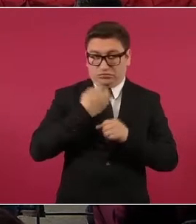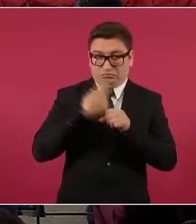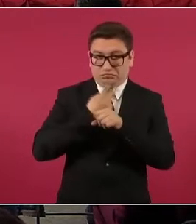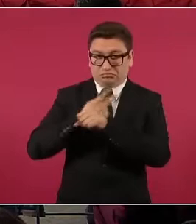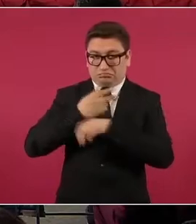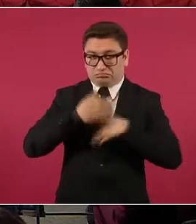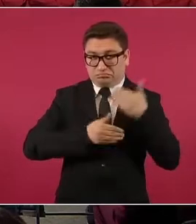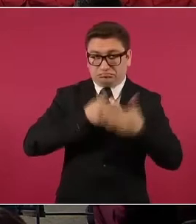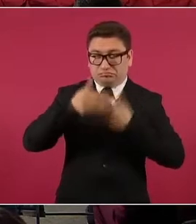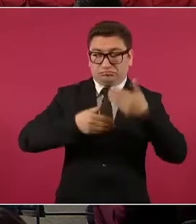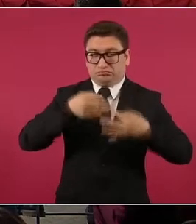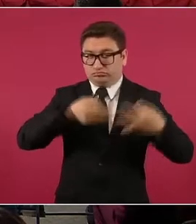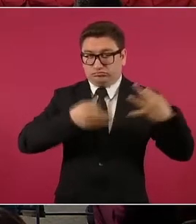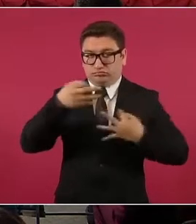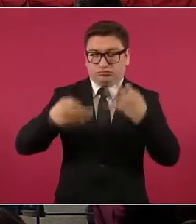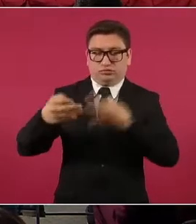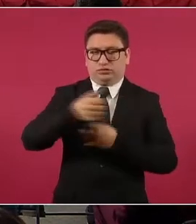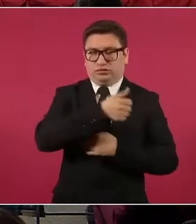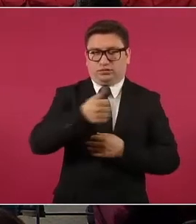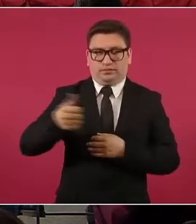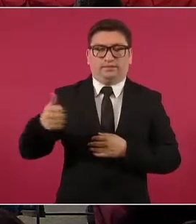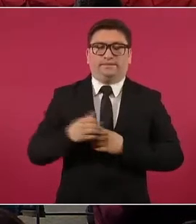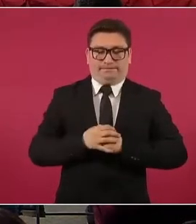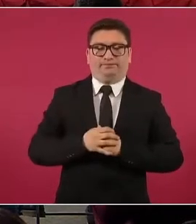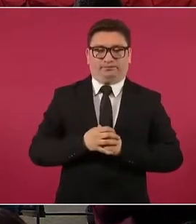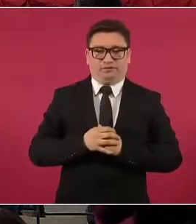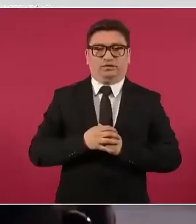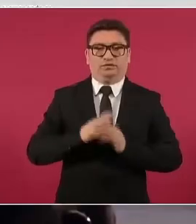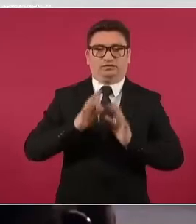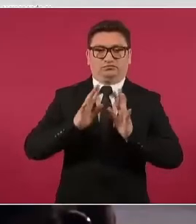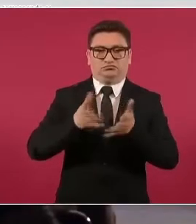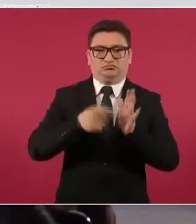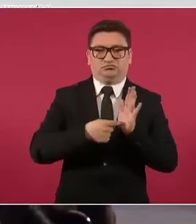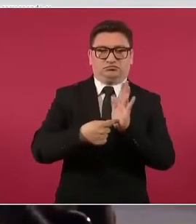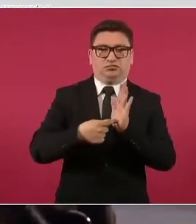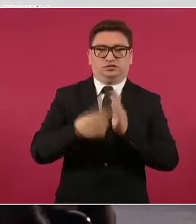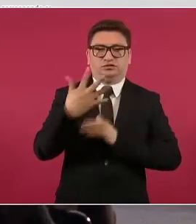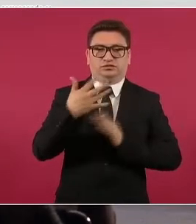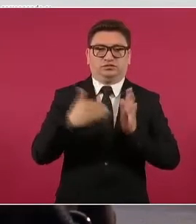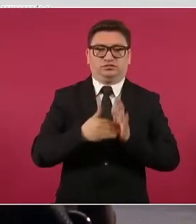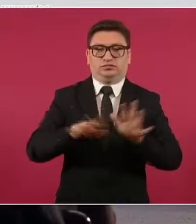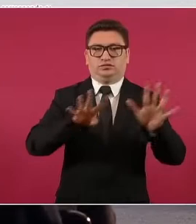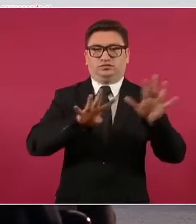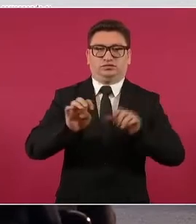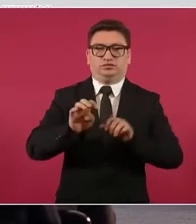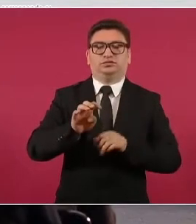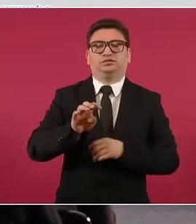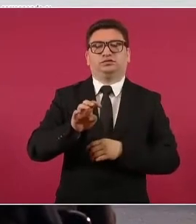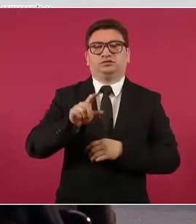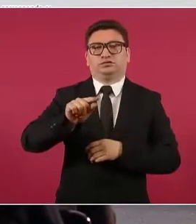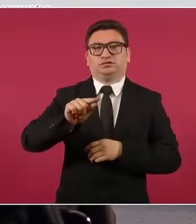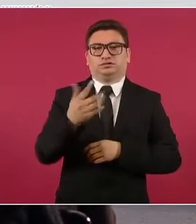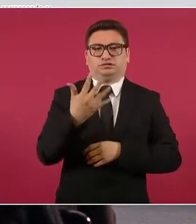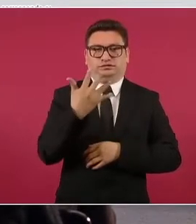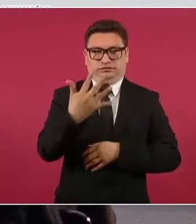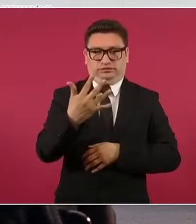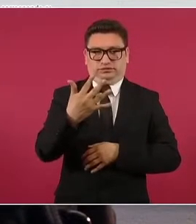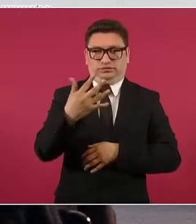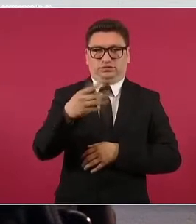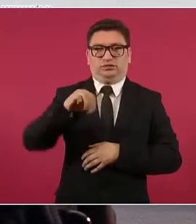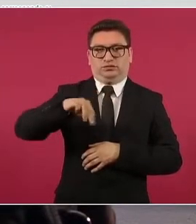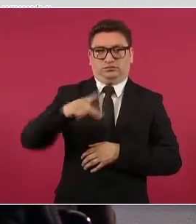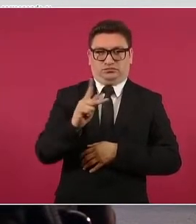jurídica y los elementos correspondientes, se presentaron cinco mil 975 ante el